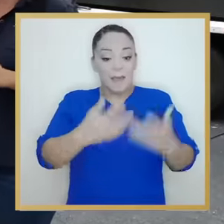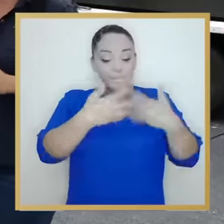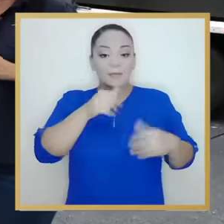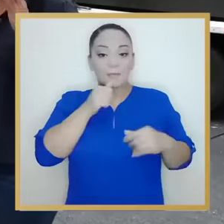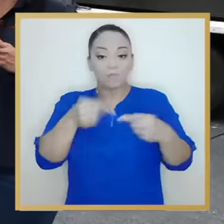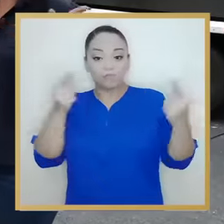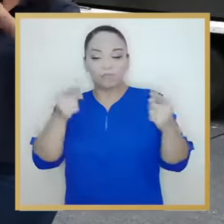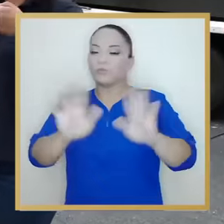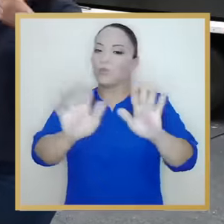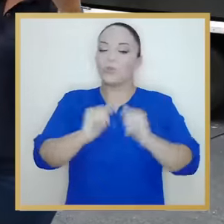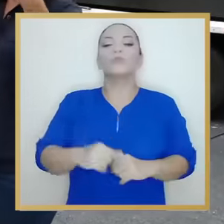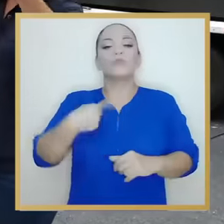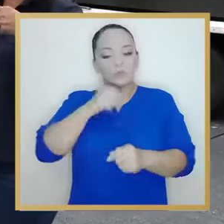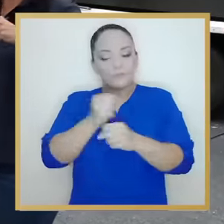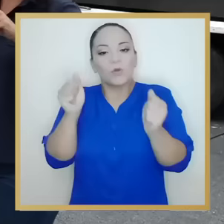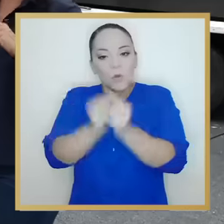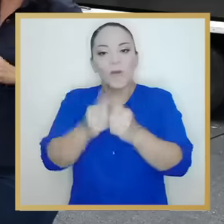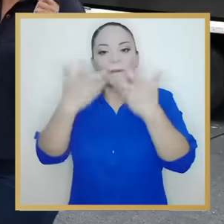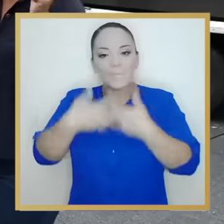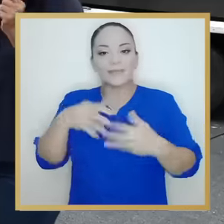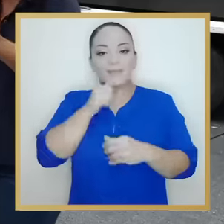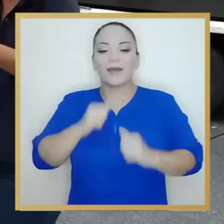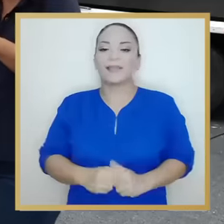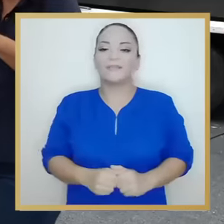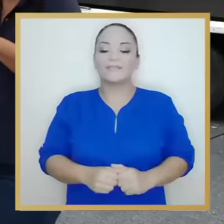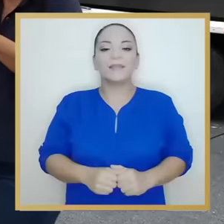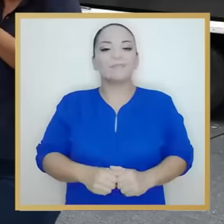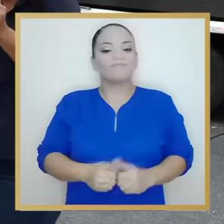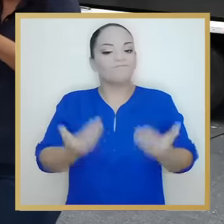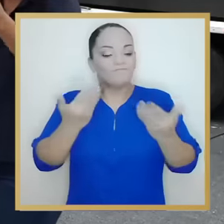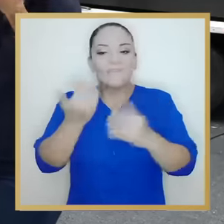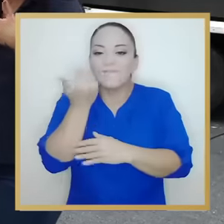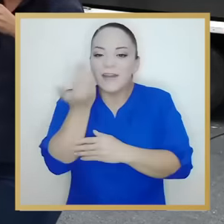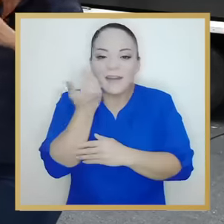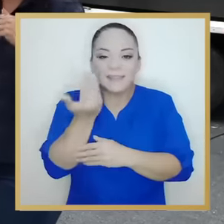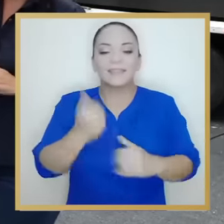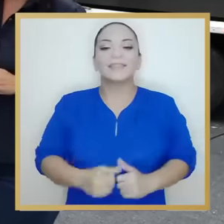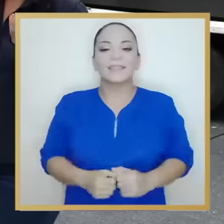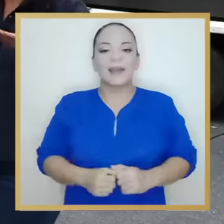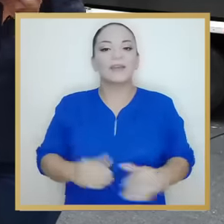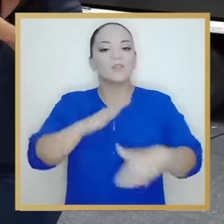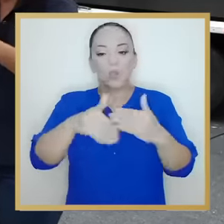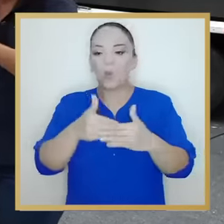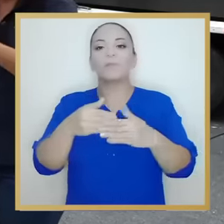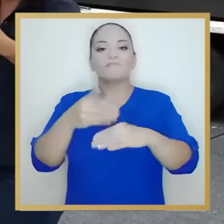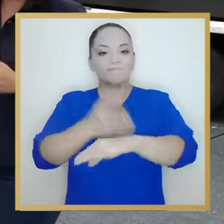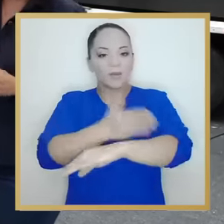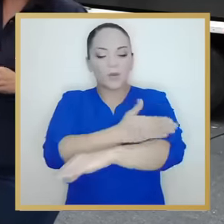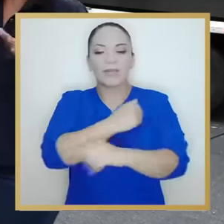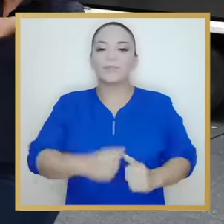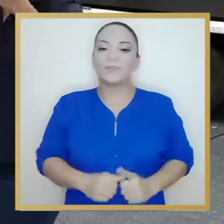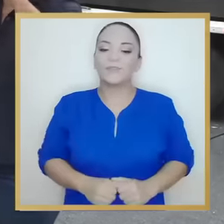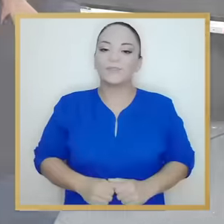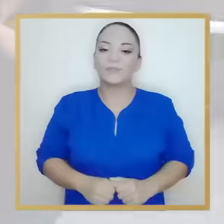contra la empresa privada, con la empresa privada y siendo el facilitador del